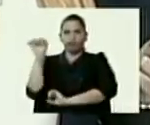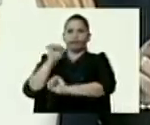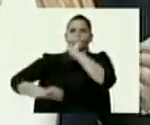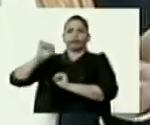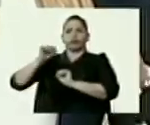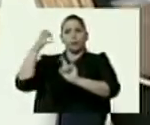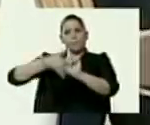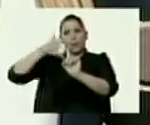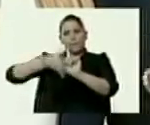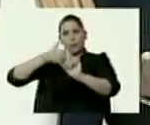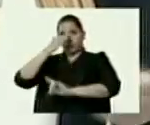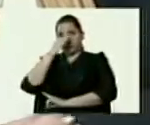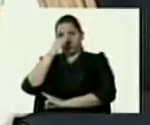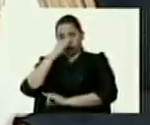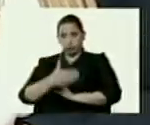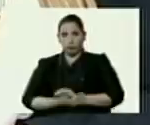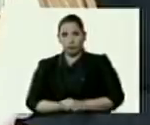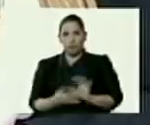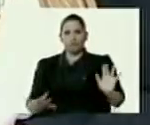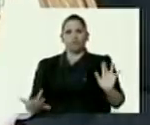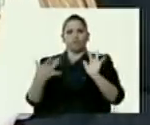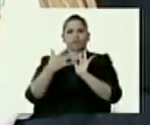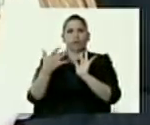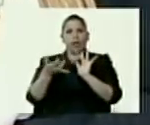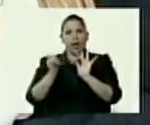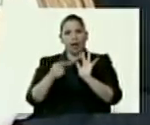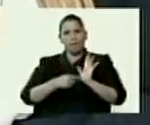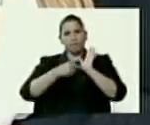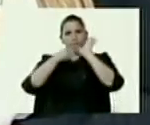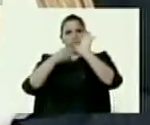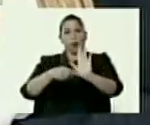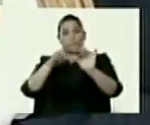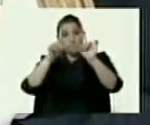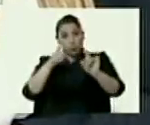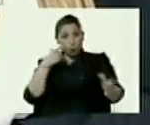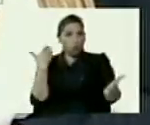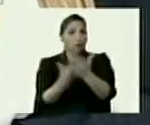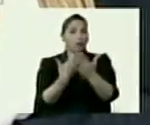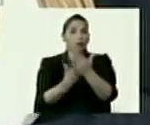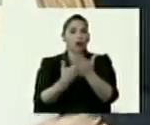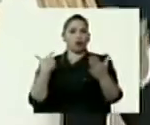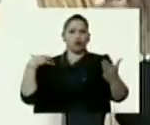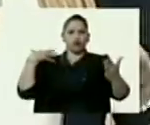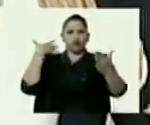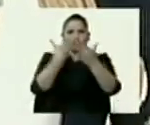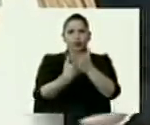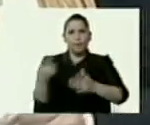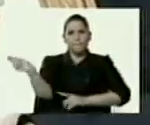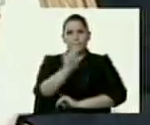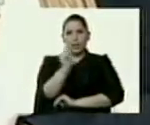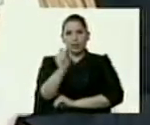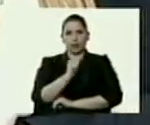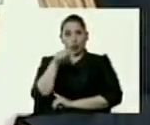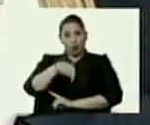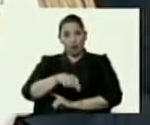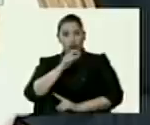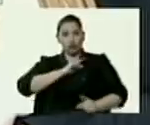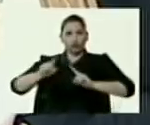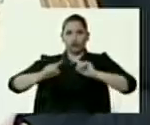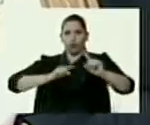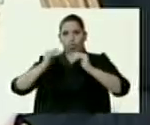entrenamiento de paramilitares y los vínculos que se han demostrado con pruebas y evidencias durante los últimos meses en estos actos de